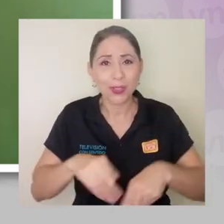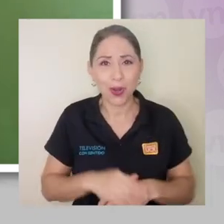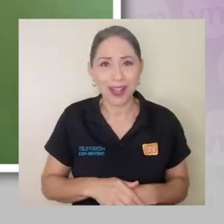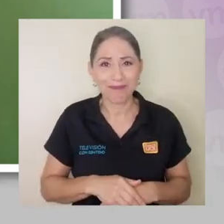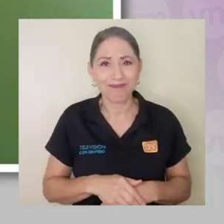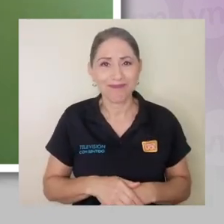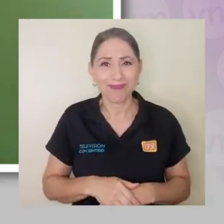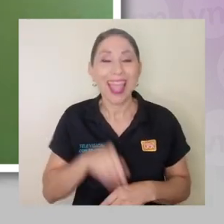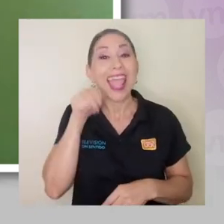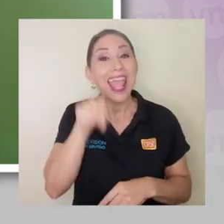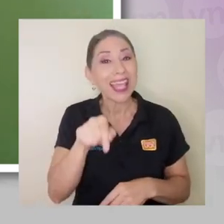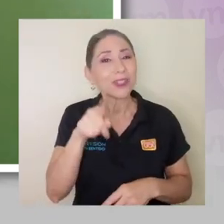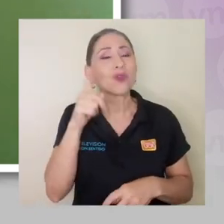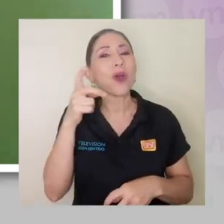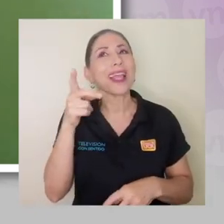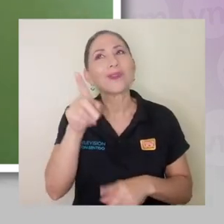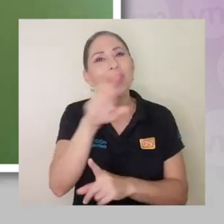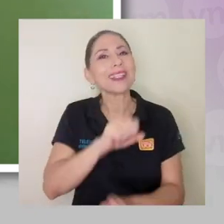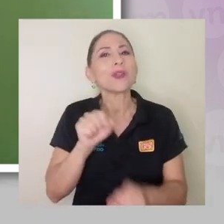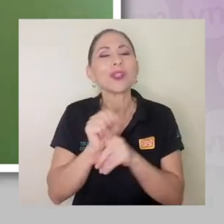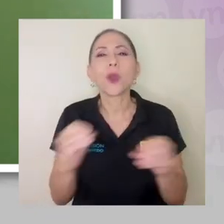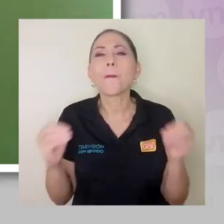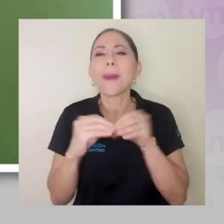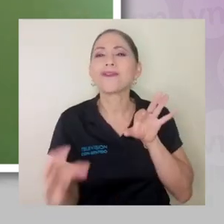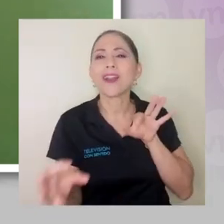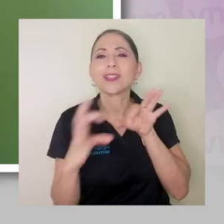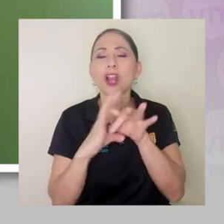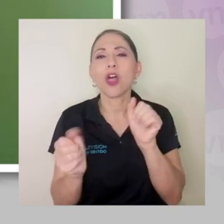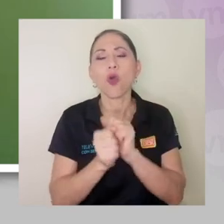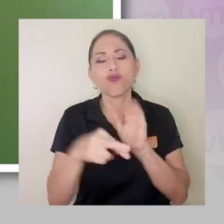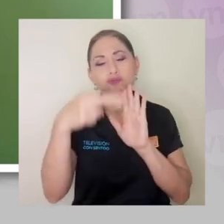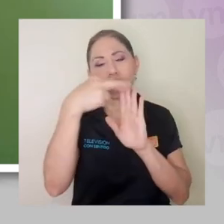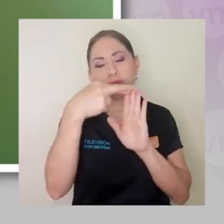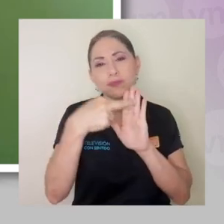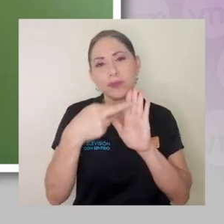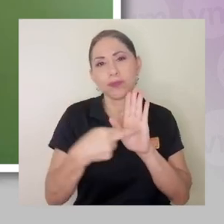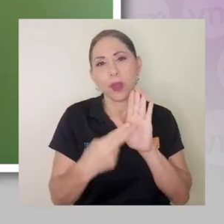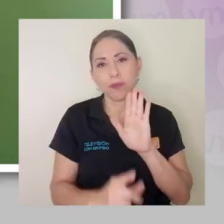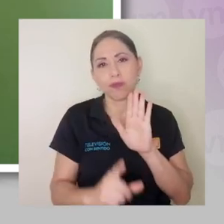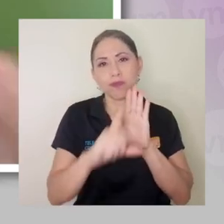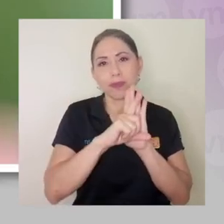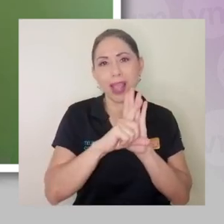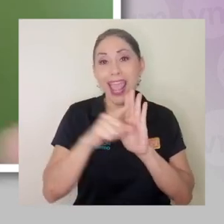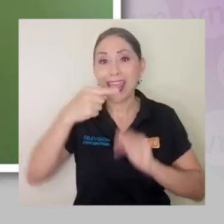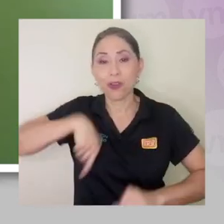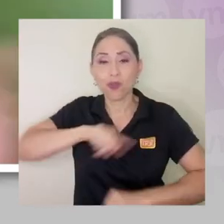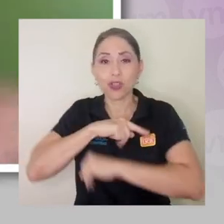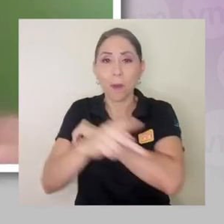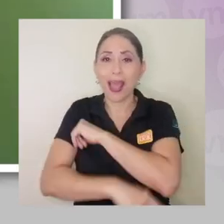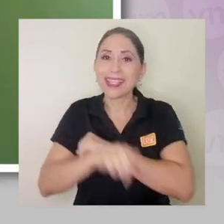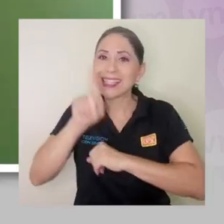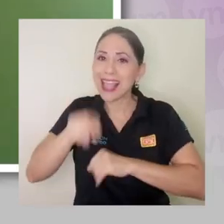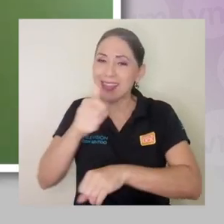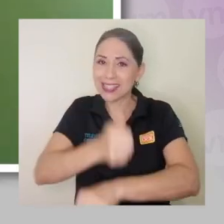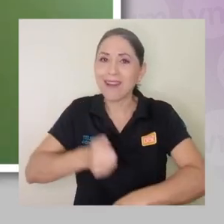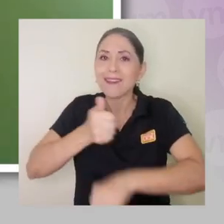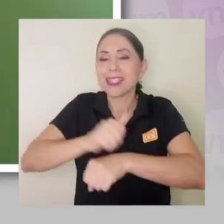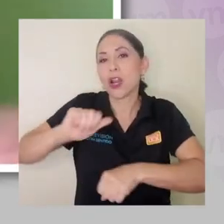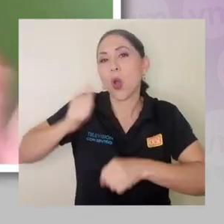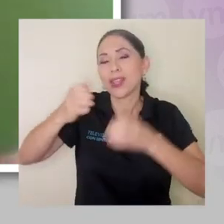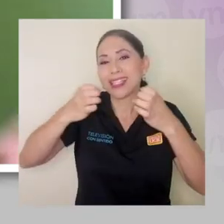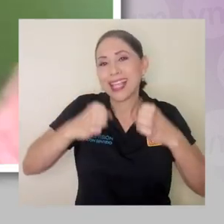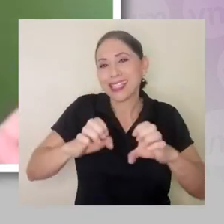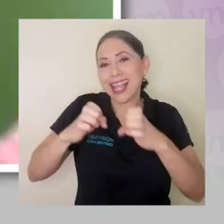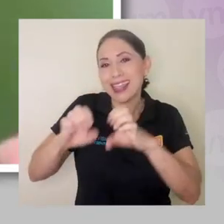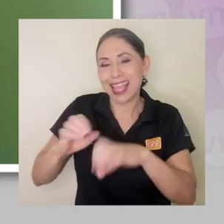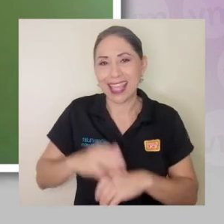un problema más regulatorio, ¿verdad? Es un problema más de que en nuestro país hay que definir políticamente otras estrategias. Tal vez